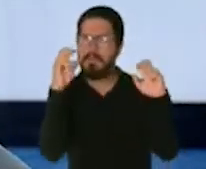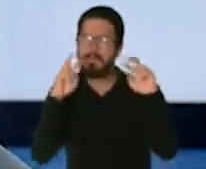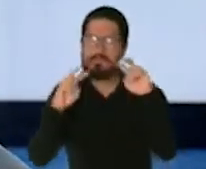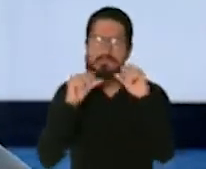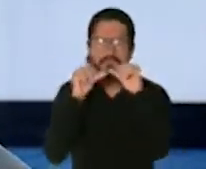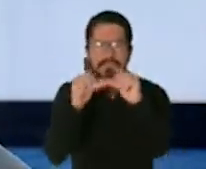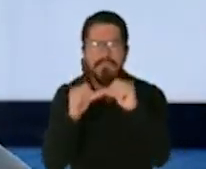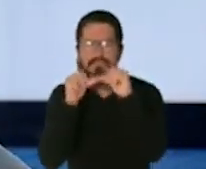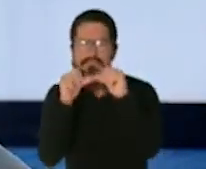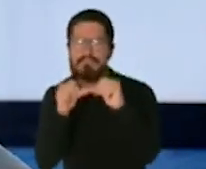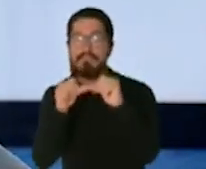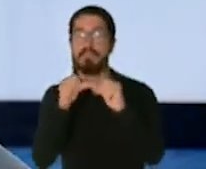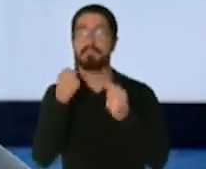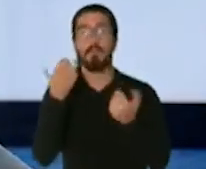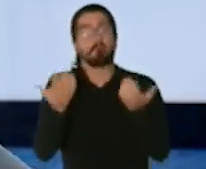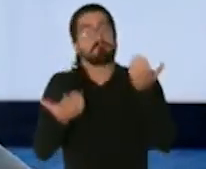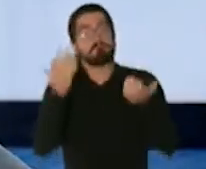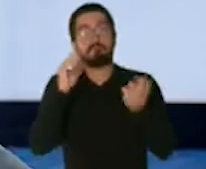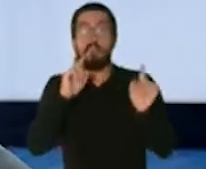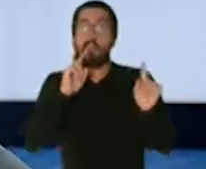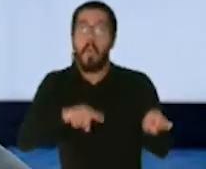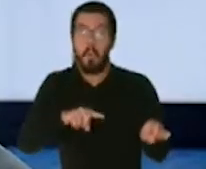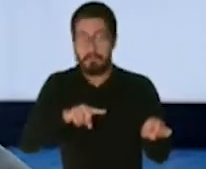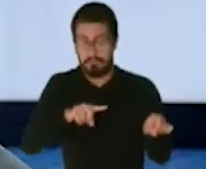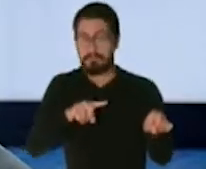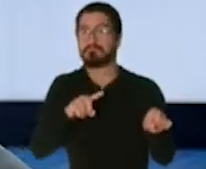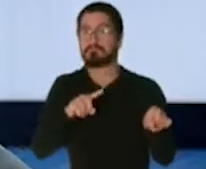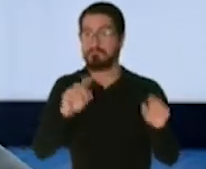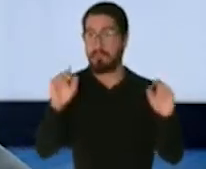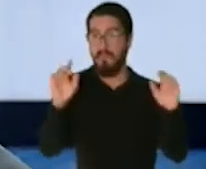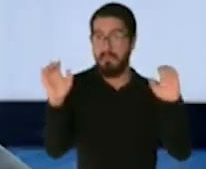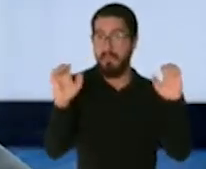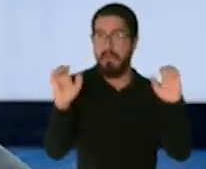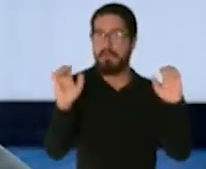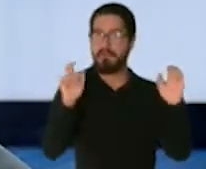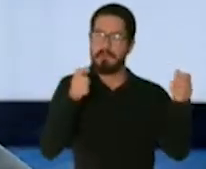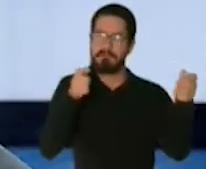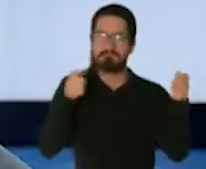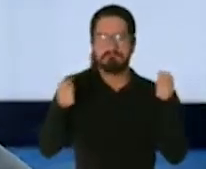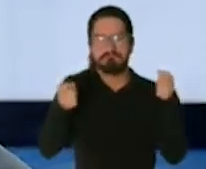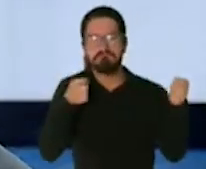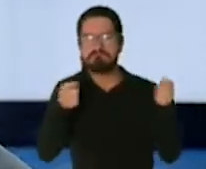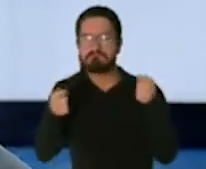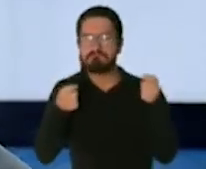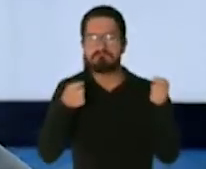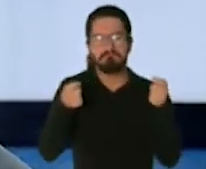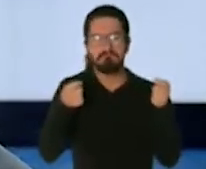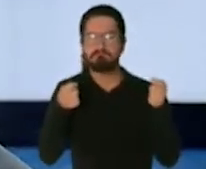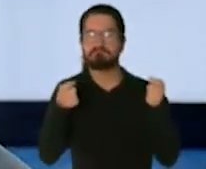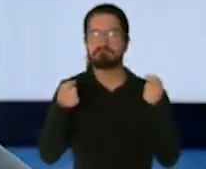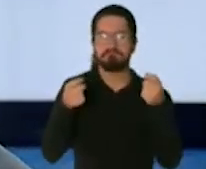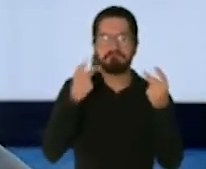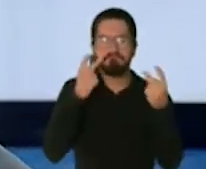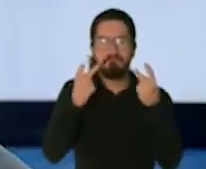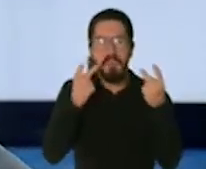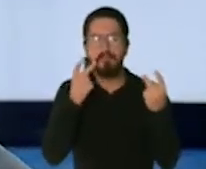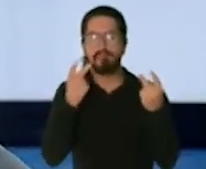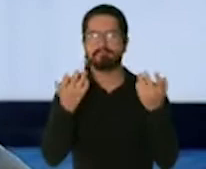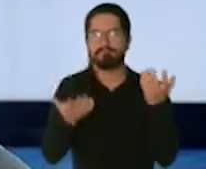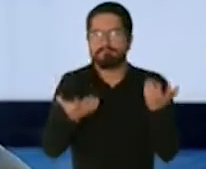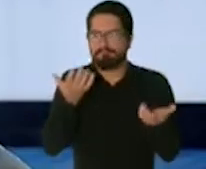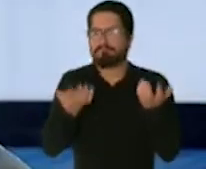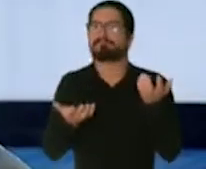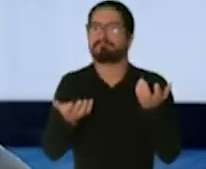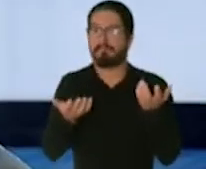la orden ejecutiva, que va a estar en vigor hasta el 7 de enero hacerlo, de la forma que sea necesaria.